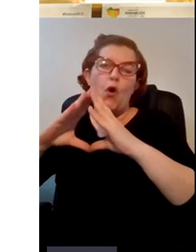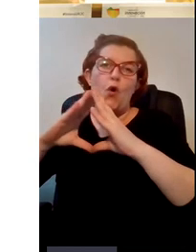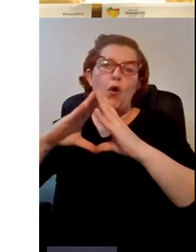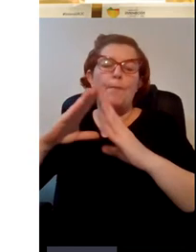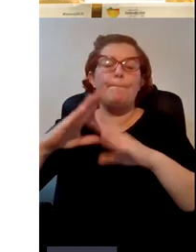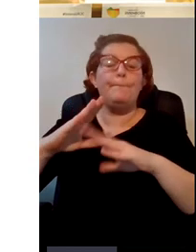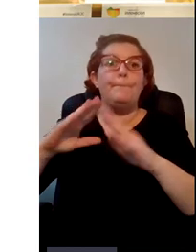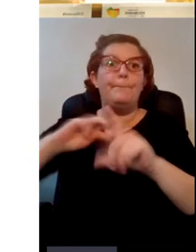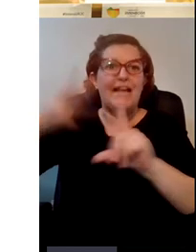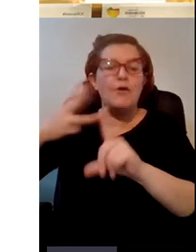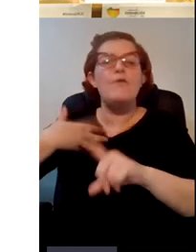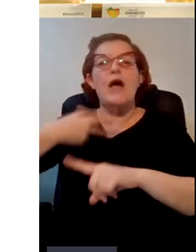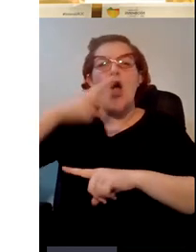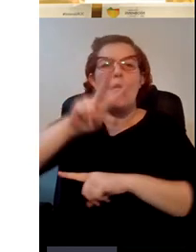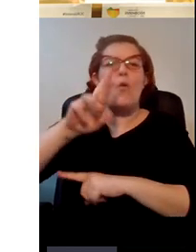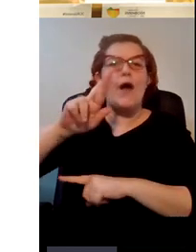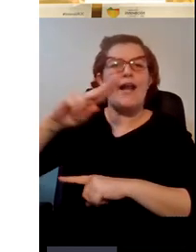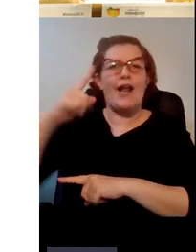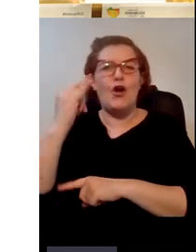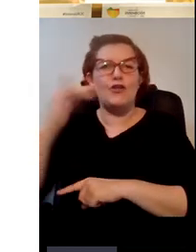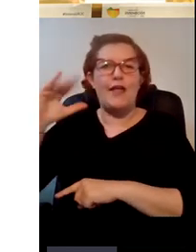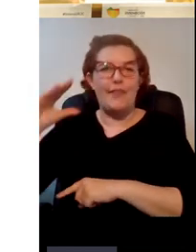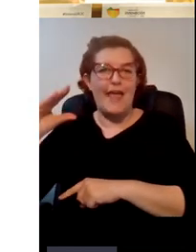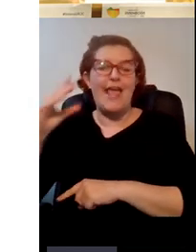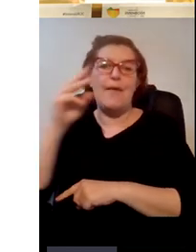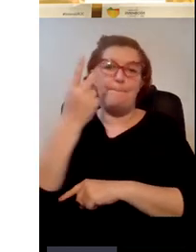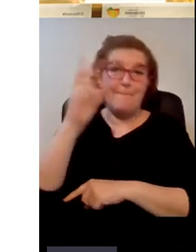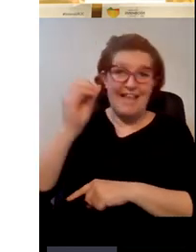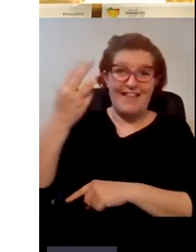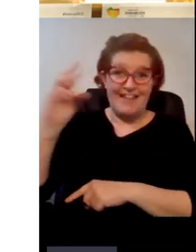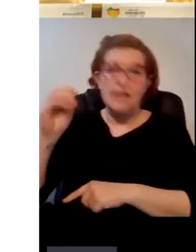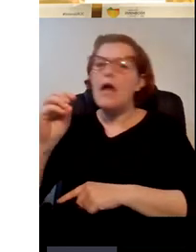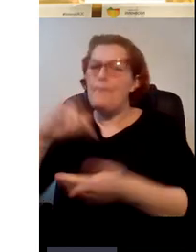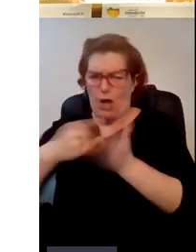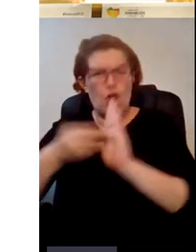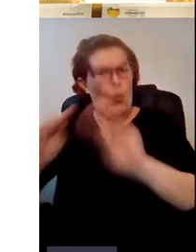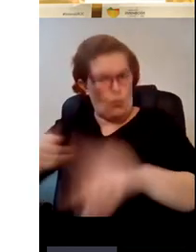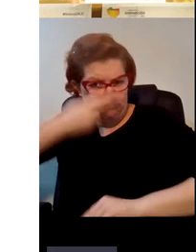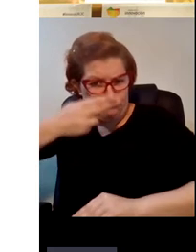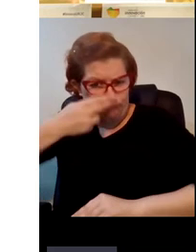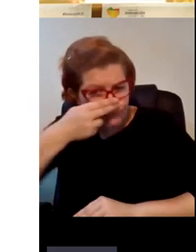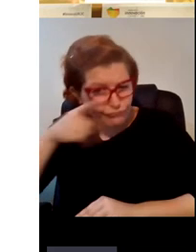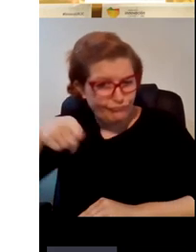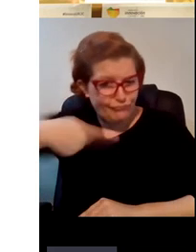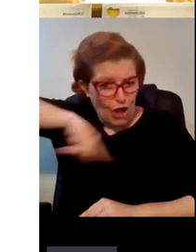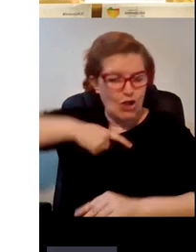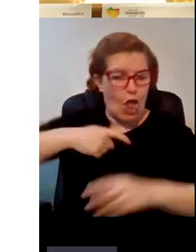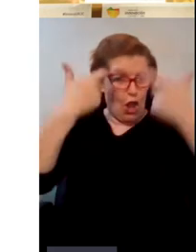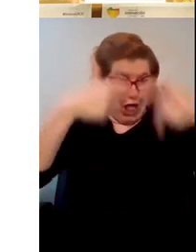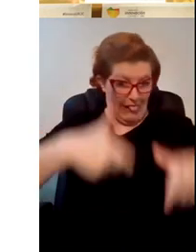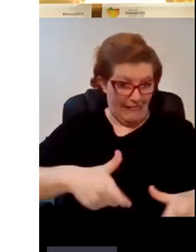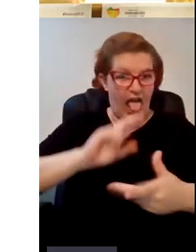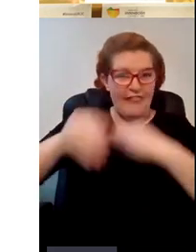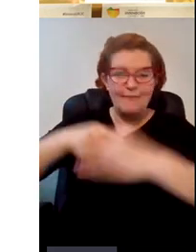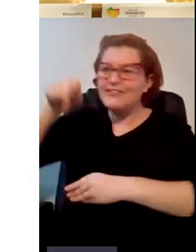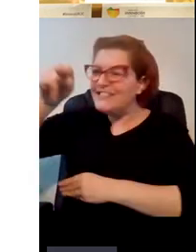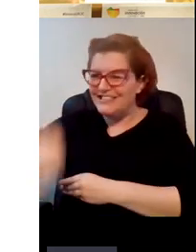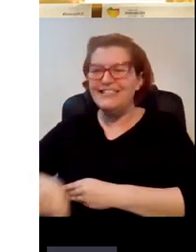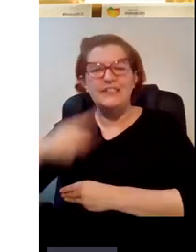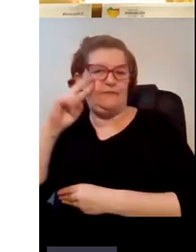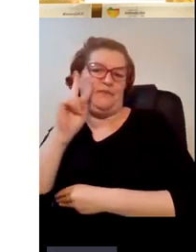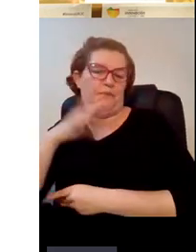el proyecto de URJC 2030 que es muy interesante y todo lo que hacemos las unidades entonces